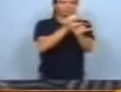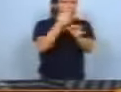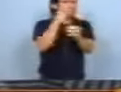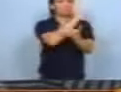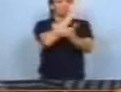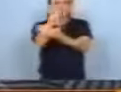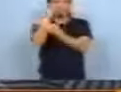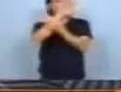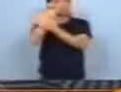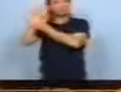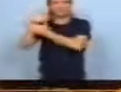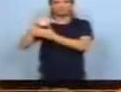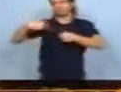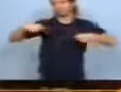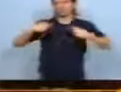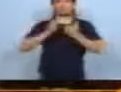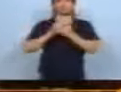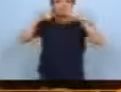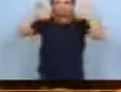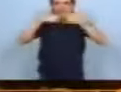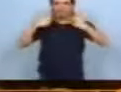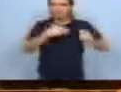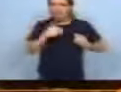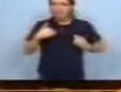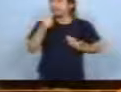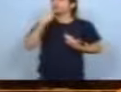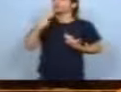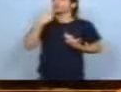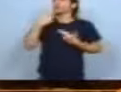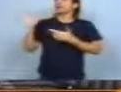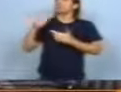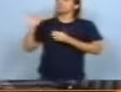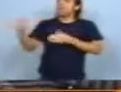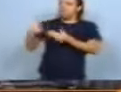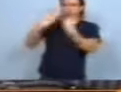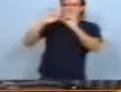bibliotecas el material de las madres, nos piden y enviamos todo completo, sin ningún cargo,